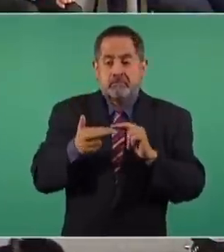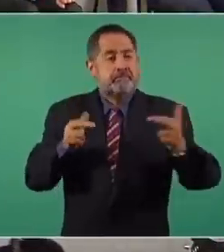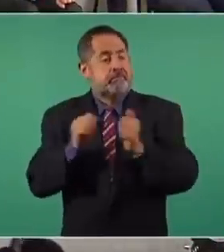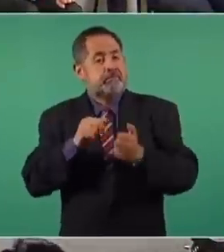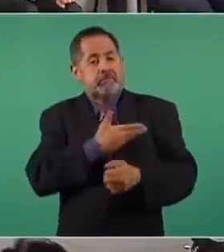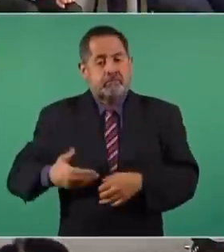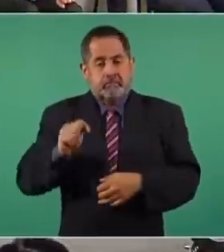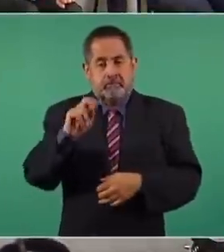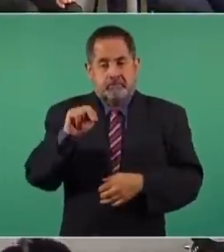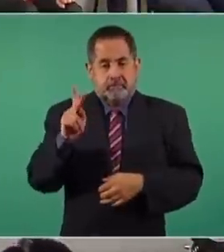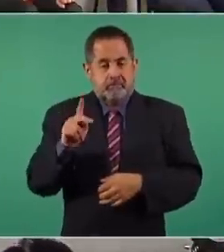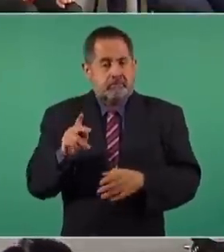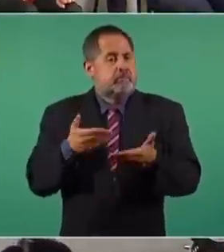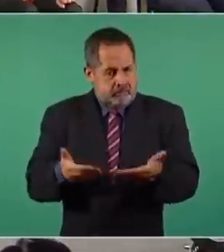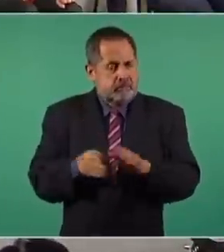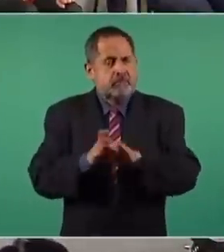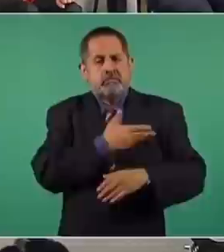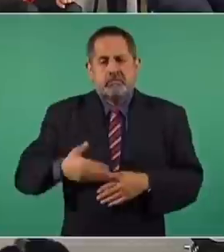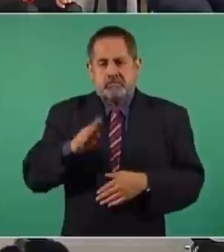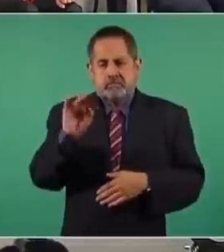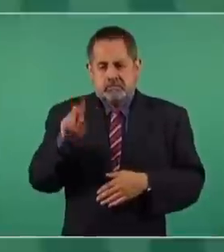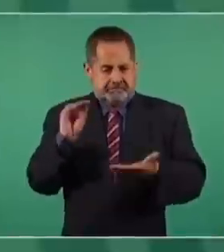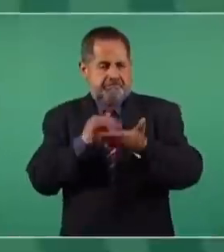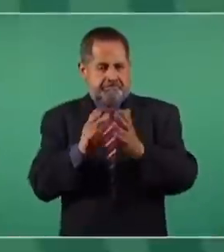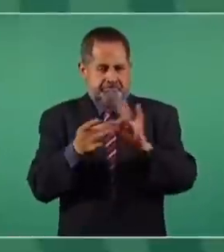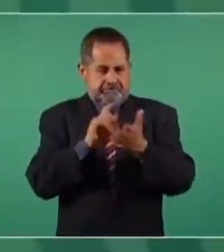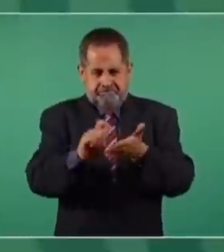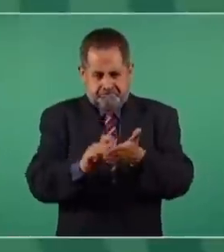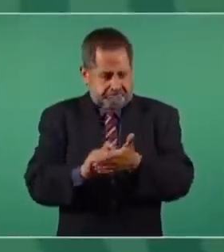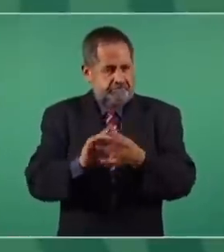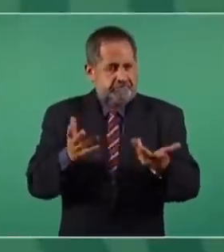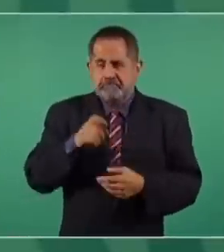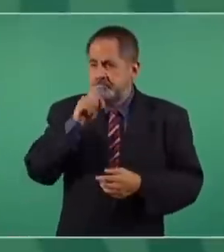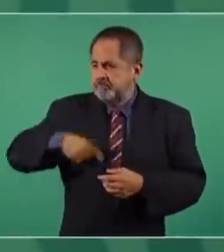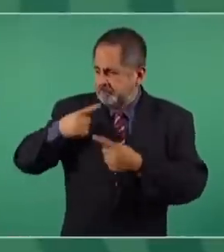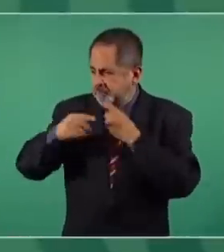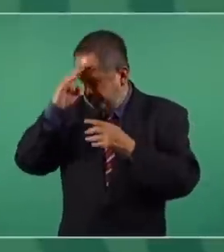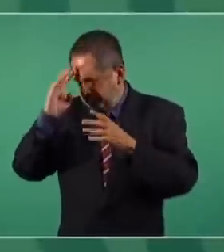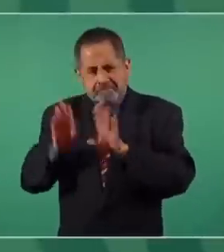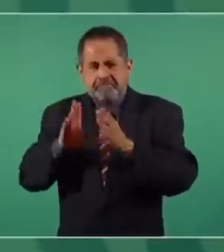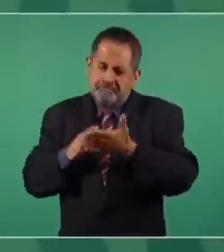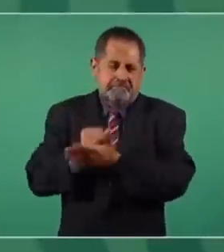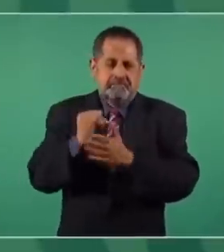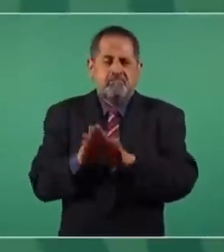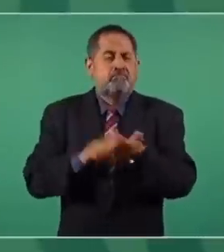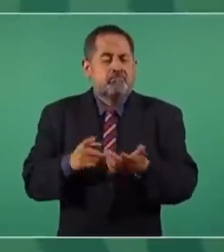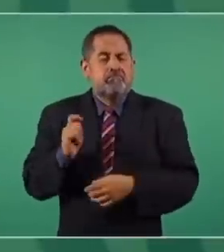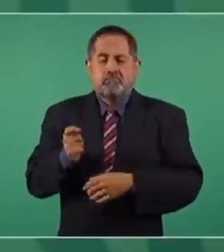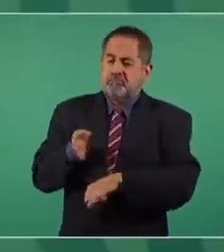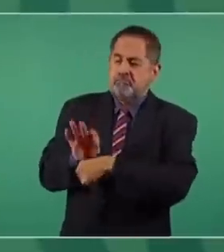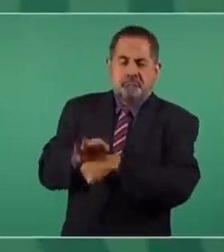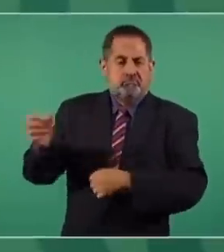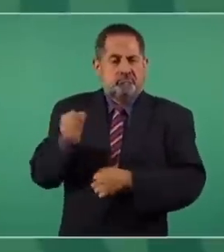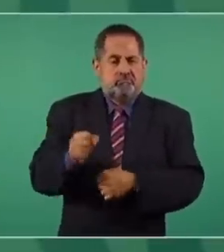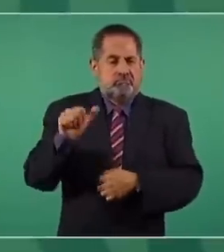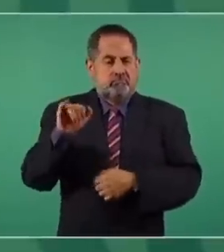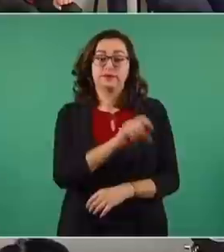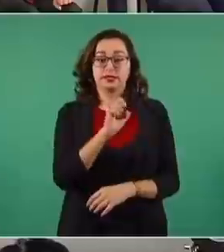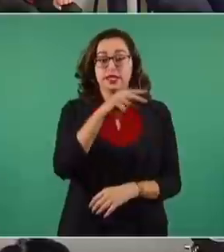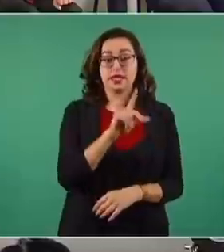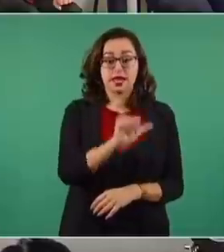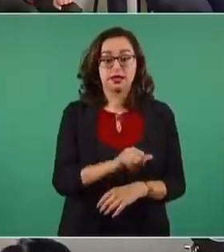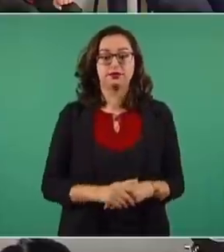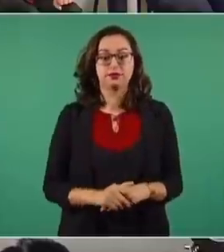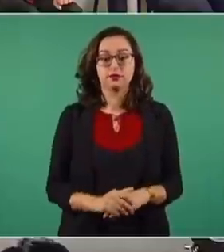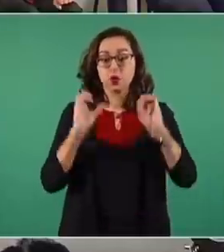con el presidente Trump, cómo es ahora con el presidente Biden y cuento también cómo decidimos darle protección y asilo a Evo Morales.